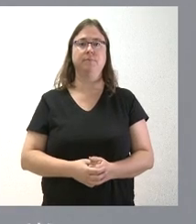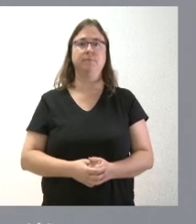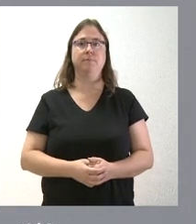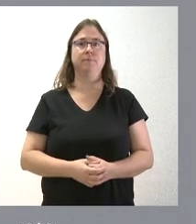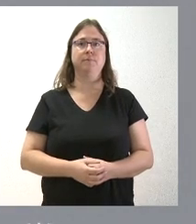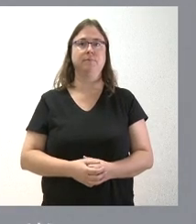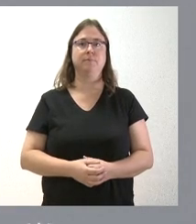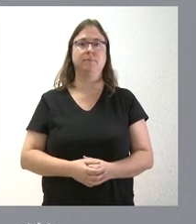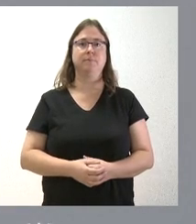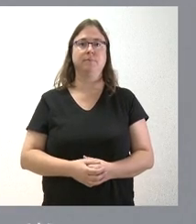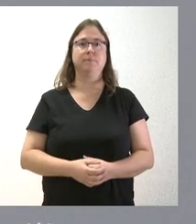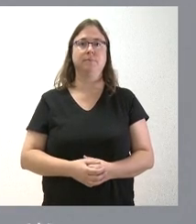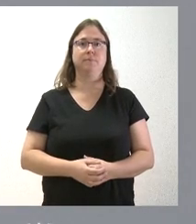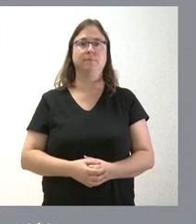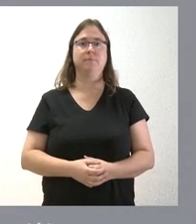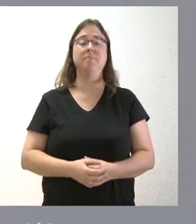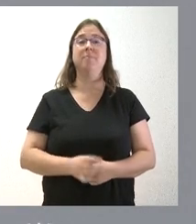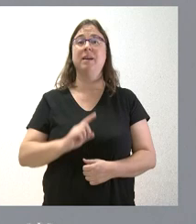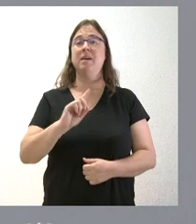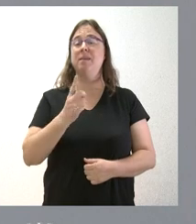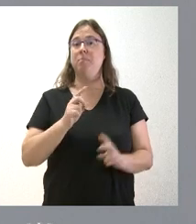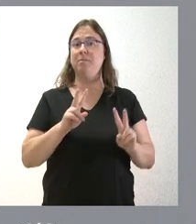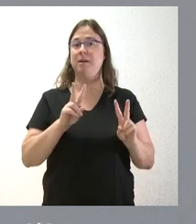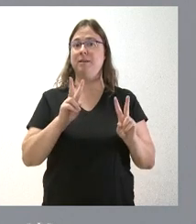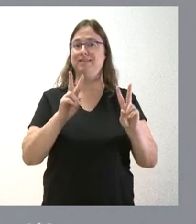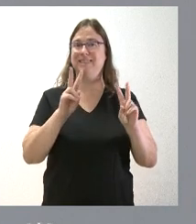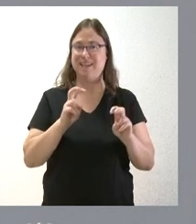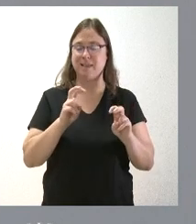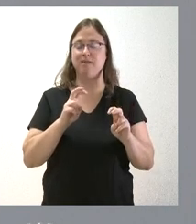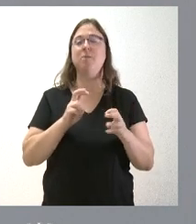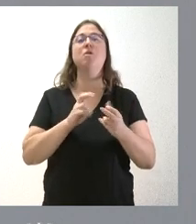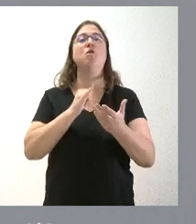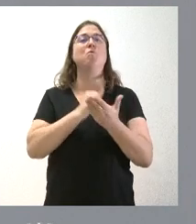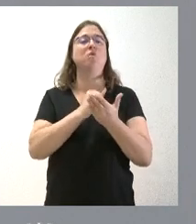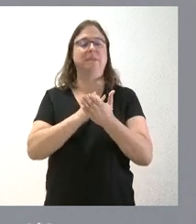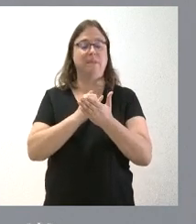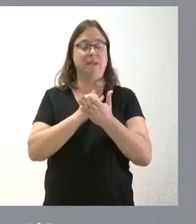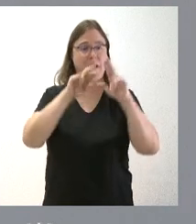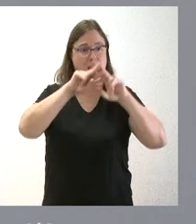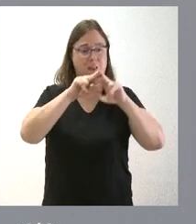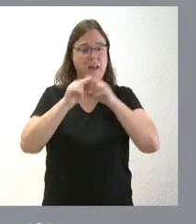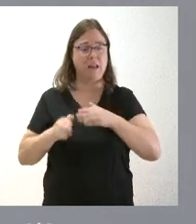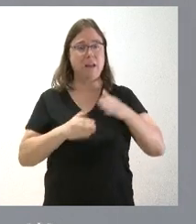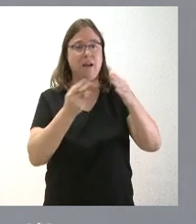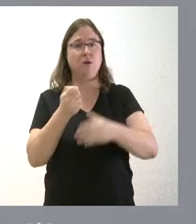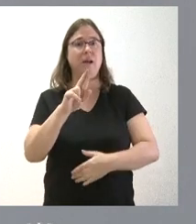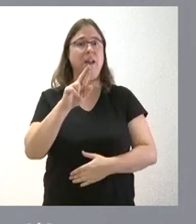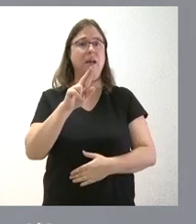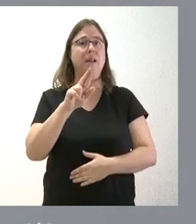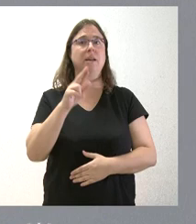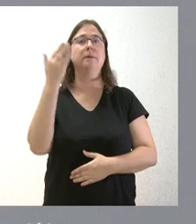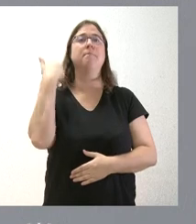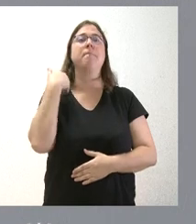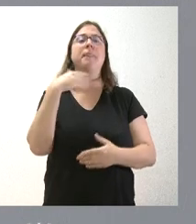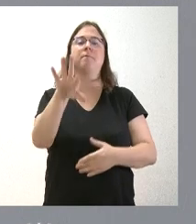Pues, sobre el primer aspecto, que es sobre las muestras obtenidas del río Keyles, estas muestras en función de las competencias las obtuvo el